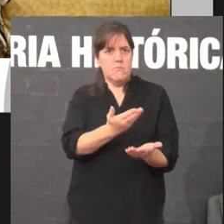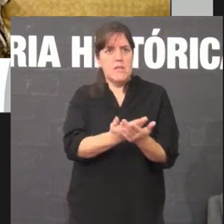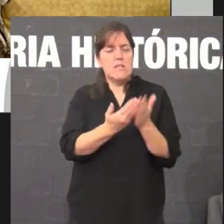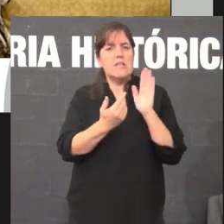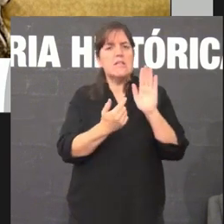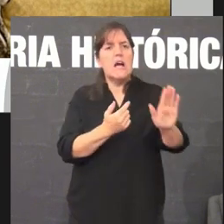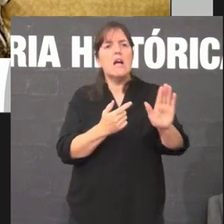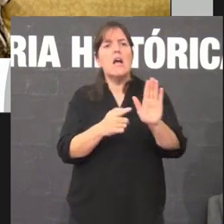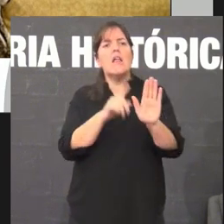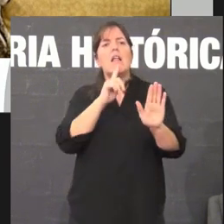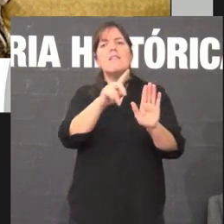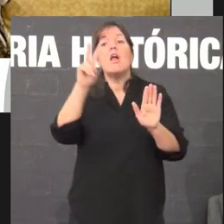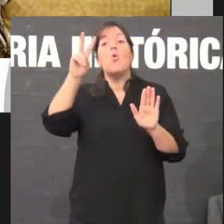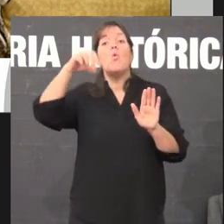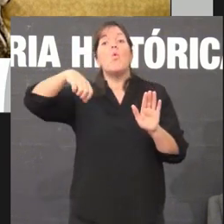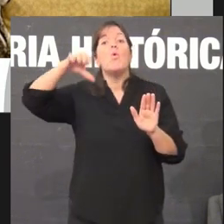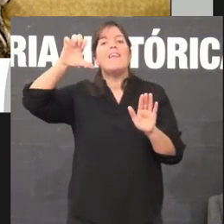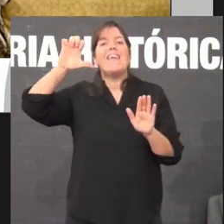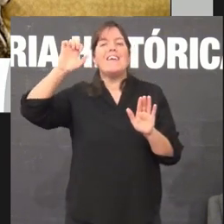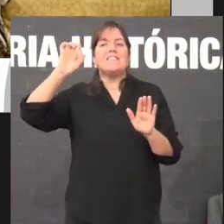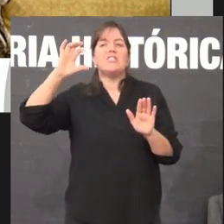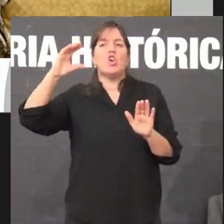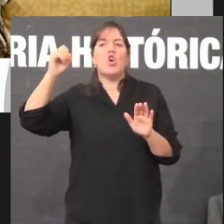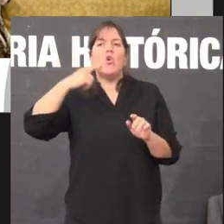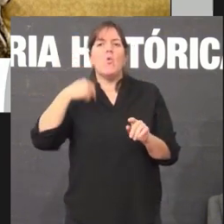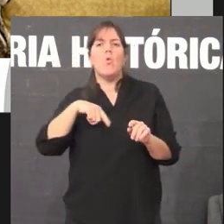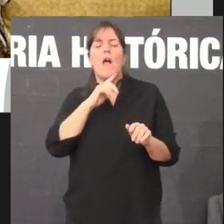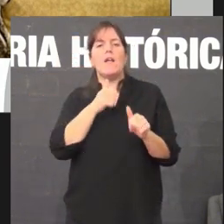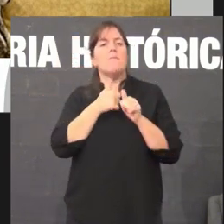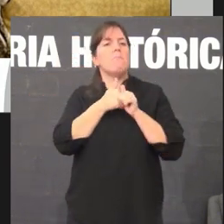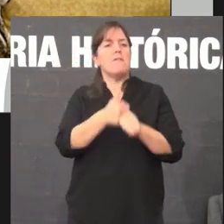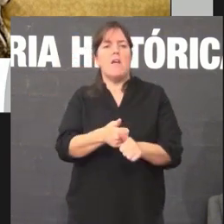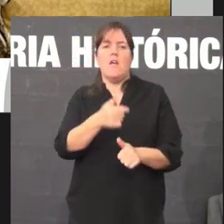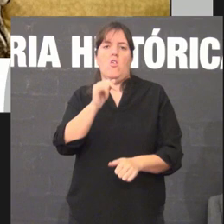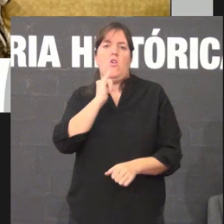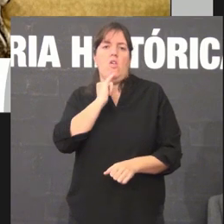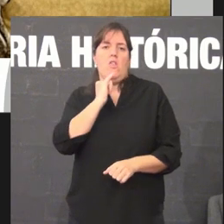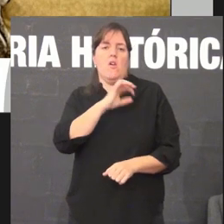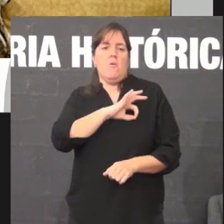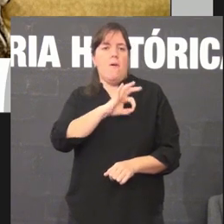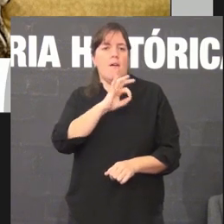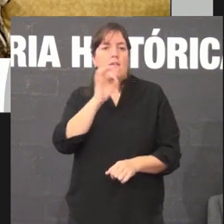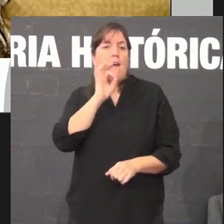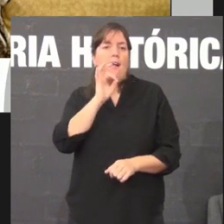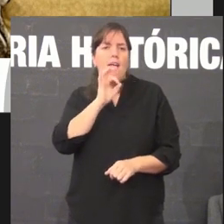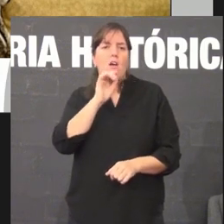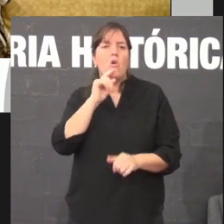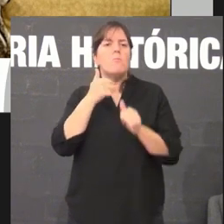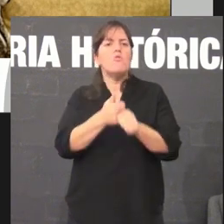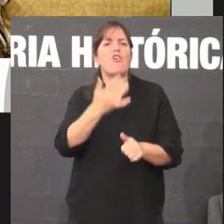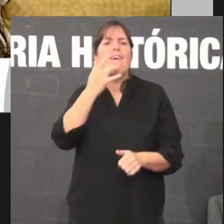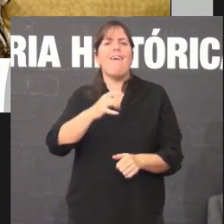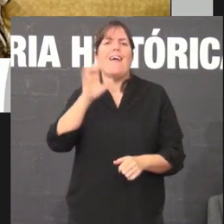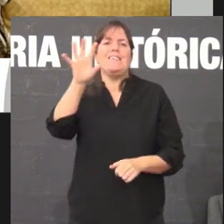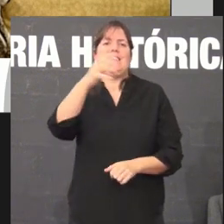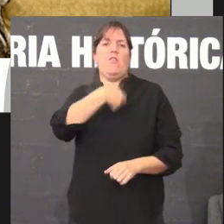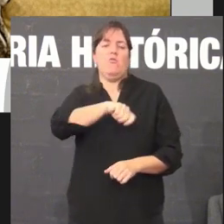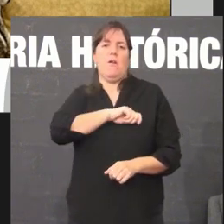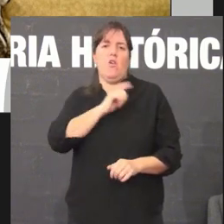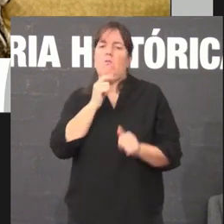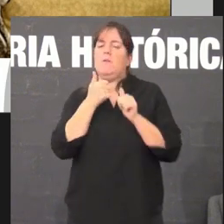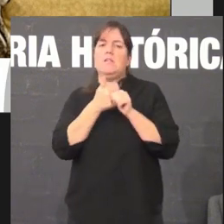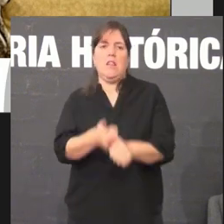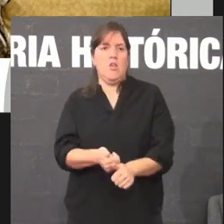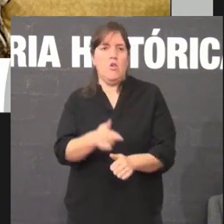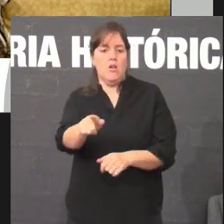denúncia diante a UNESCO da perseguición do idioma galego polo Estado español. É o título. É a primeira vez que o Estado español, nun momento en que o